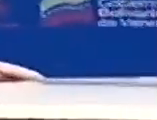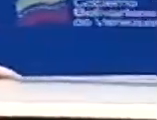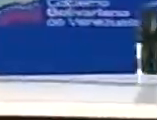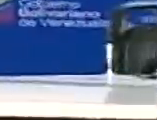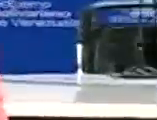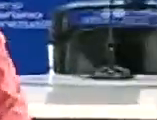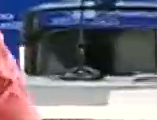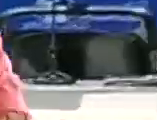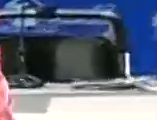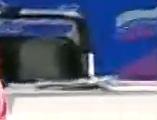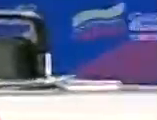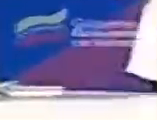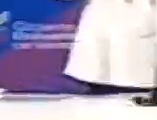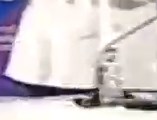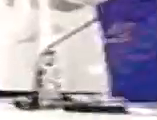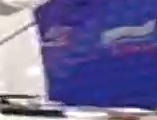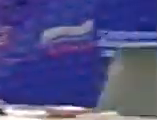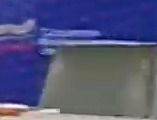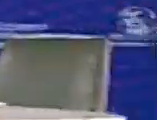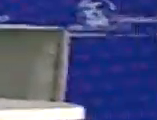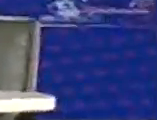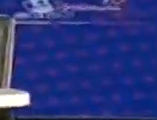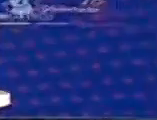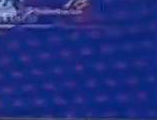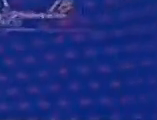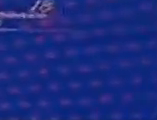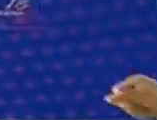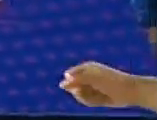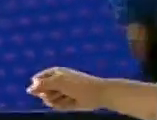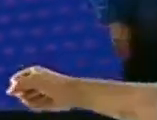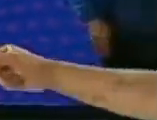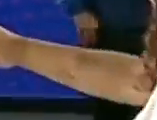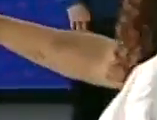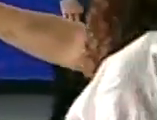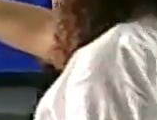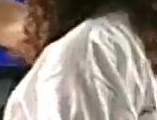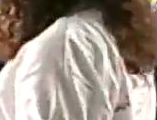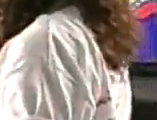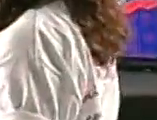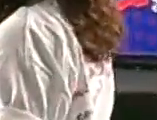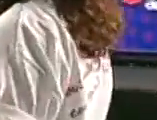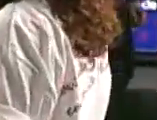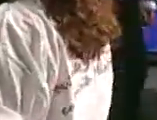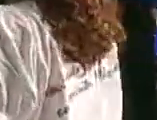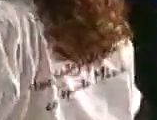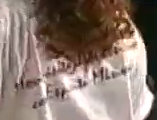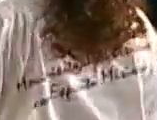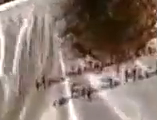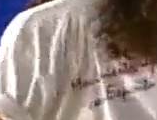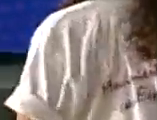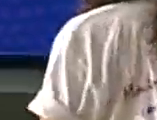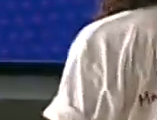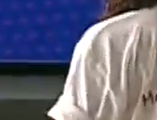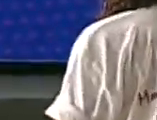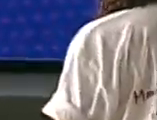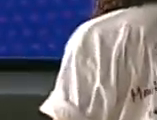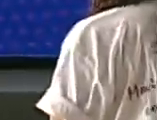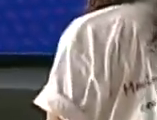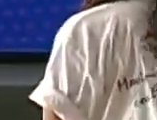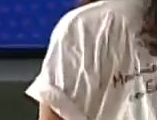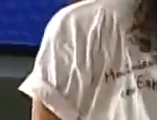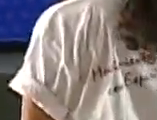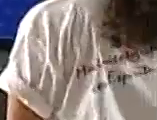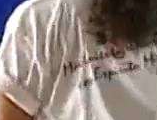una misión social de educación superior creada por el comandante eterno Hugo Chávez para hacer justicia social